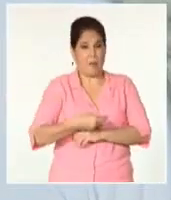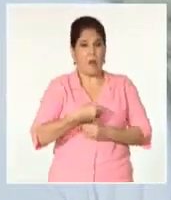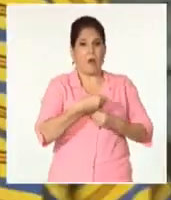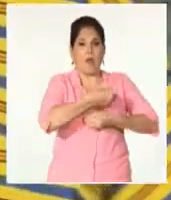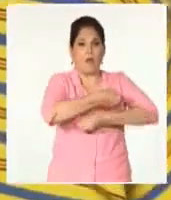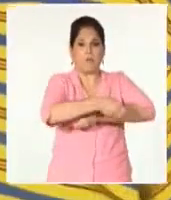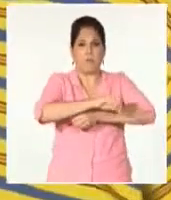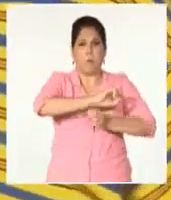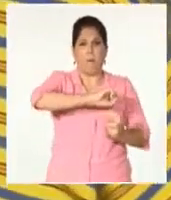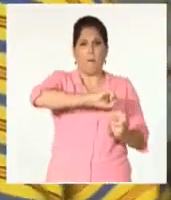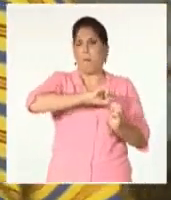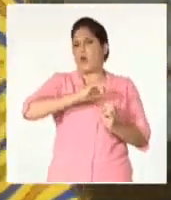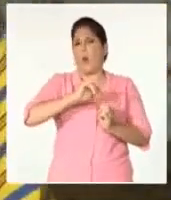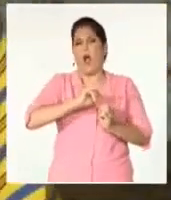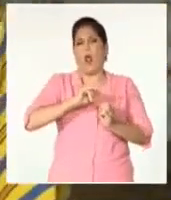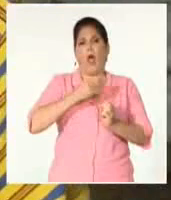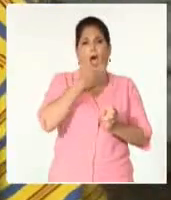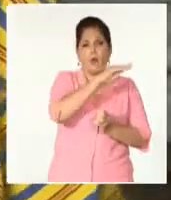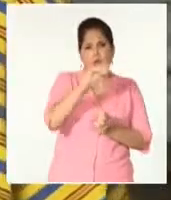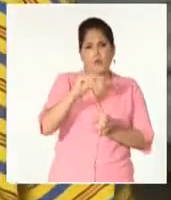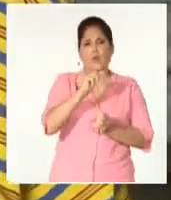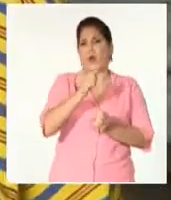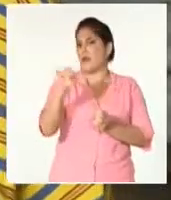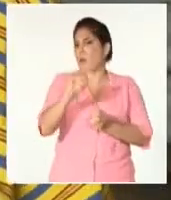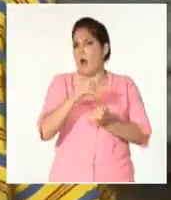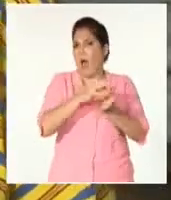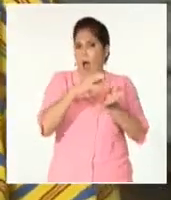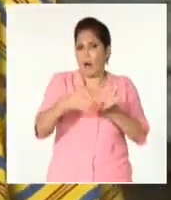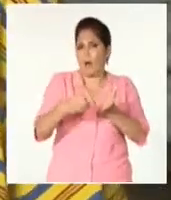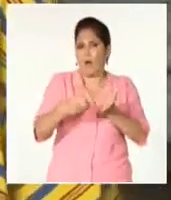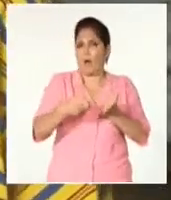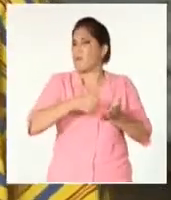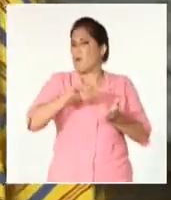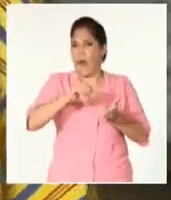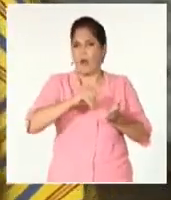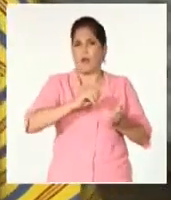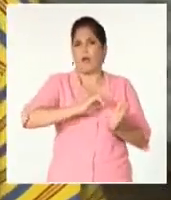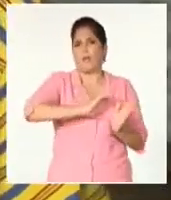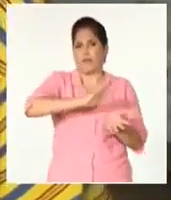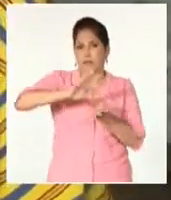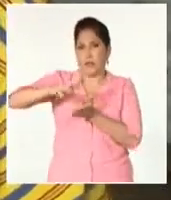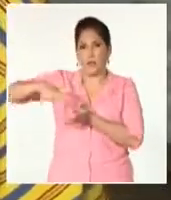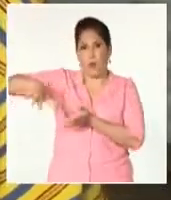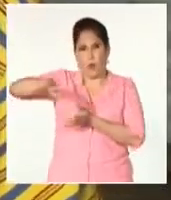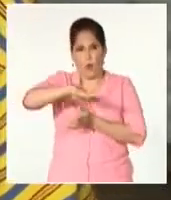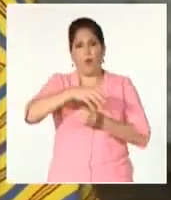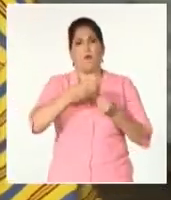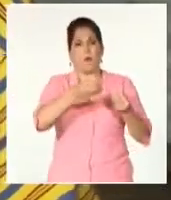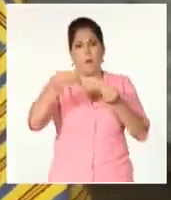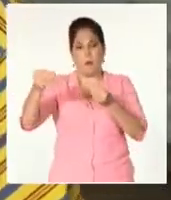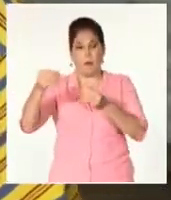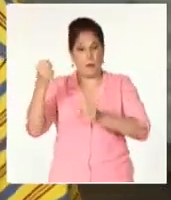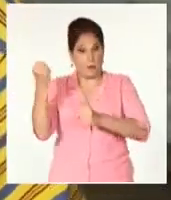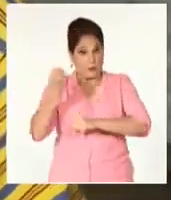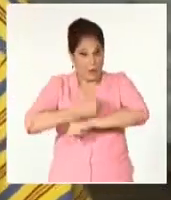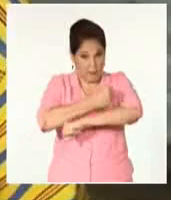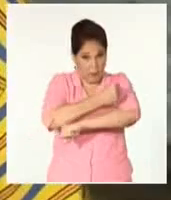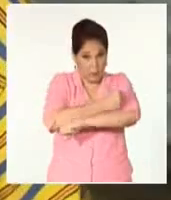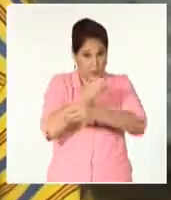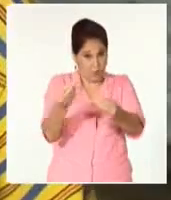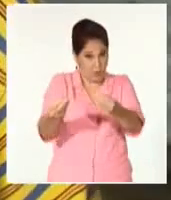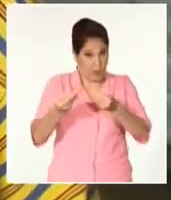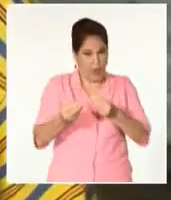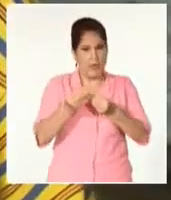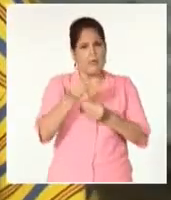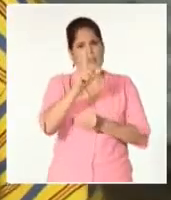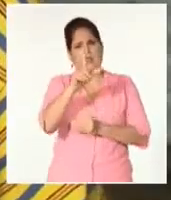azúcar y el arroz. Gracias al esfuerzo que haciendo el gobierno y el compañero de la dirección de transporte, nos está aportando más de 140 toneladas